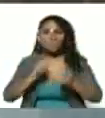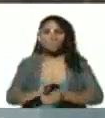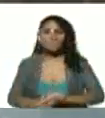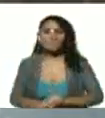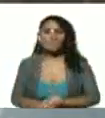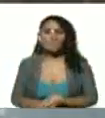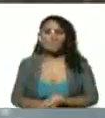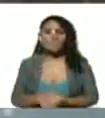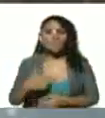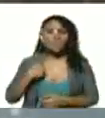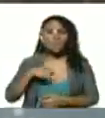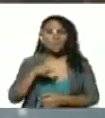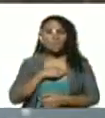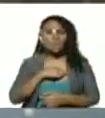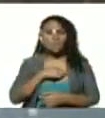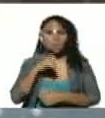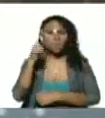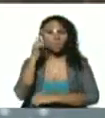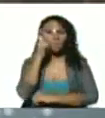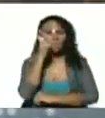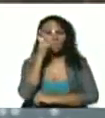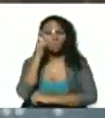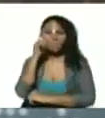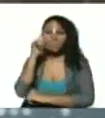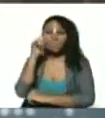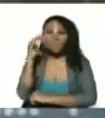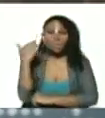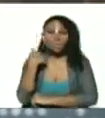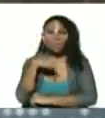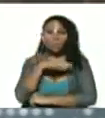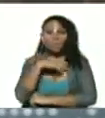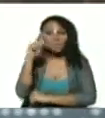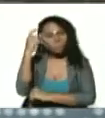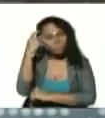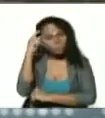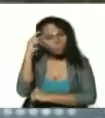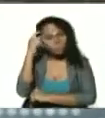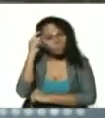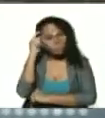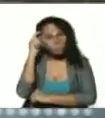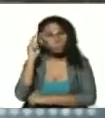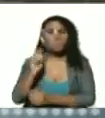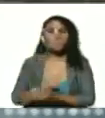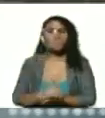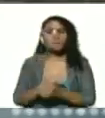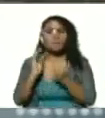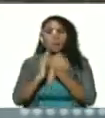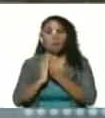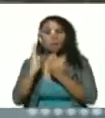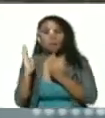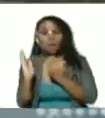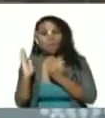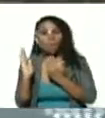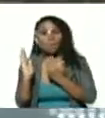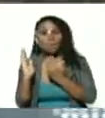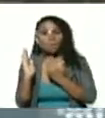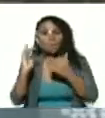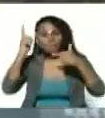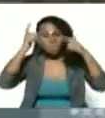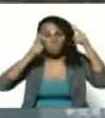nosotros grabamos nuestros recuerdos al lado del comandante Hugo Chávez